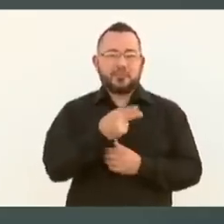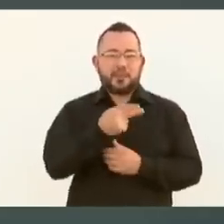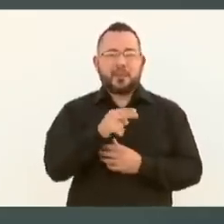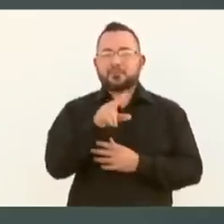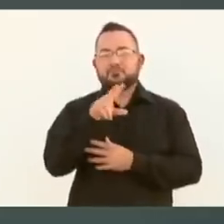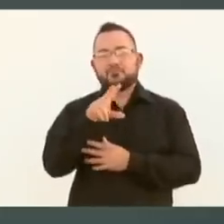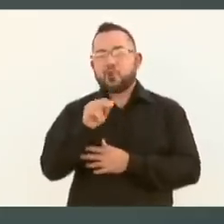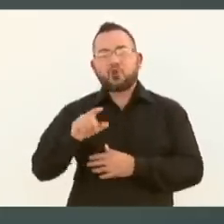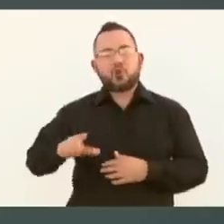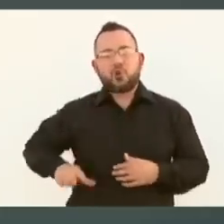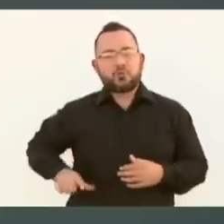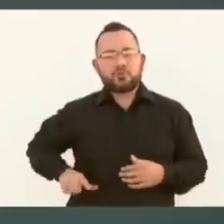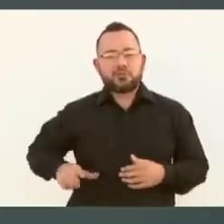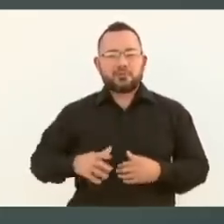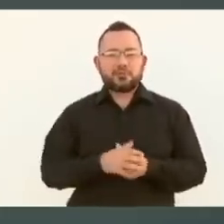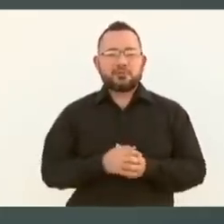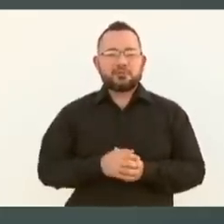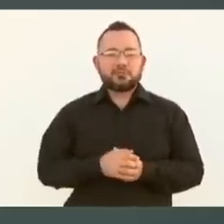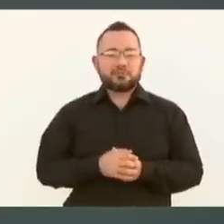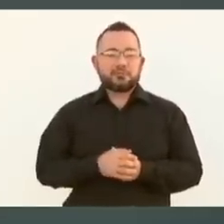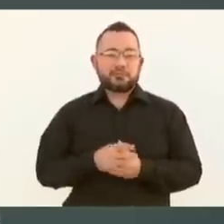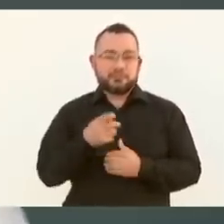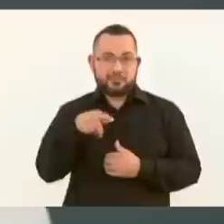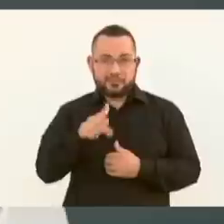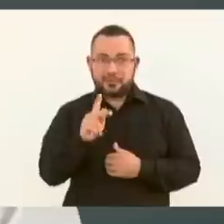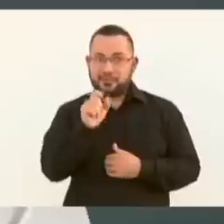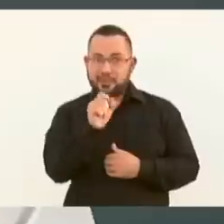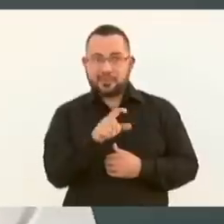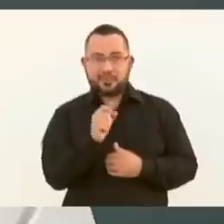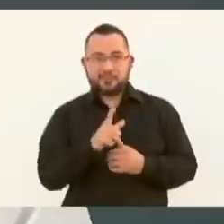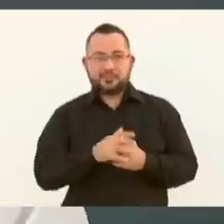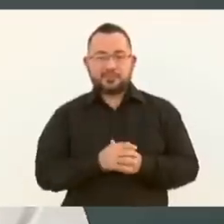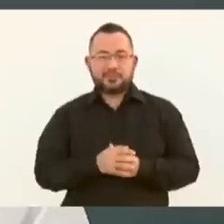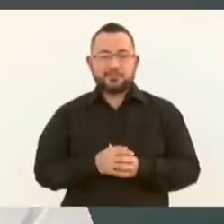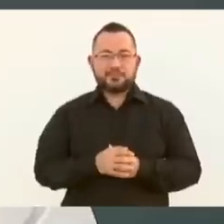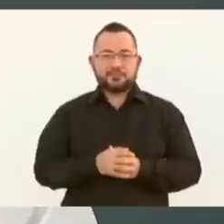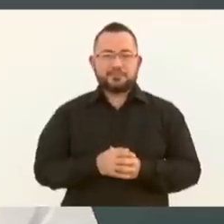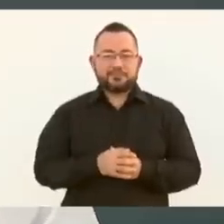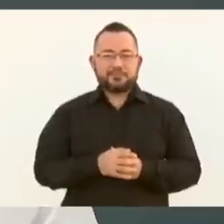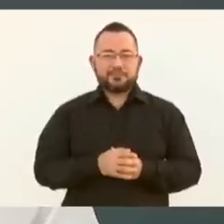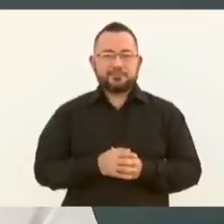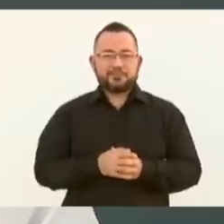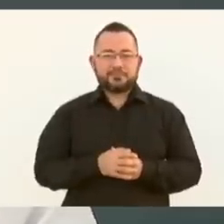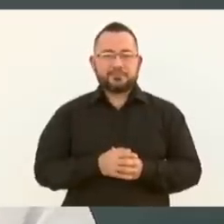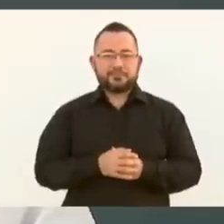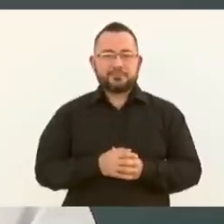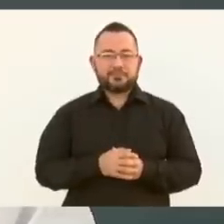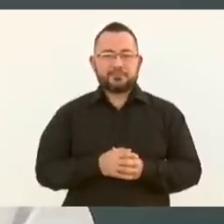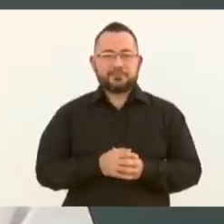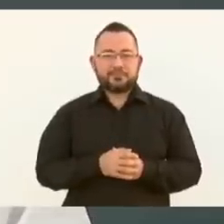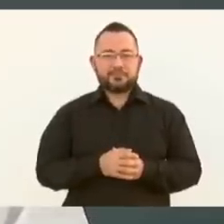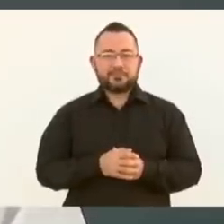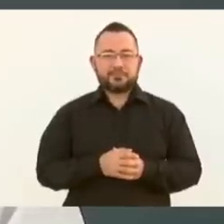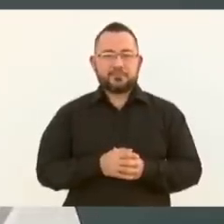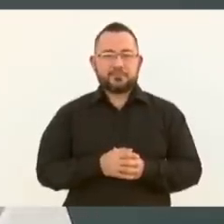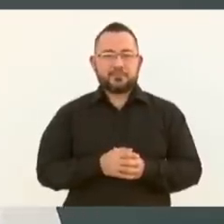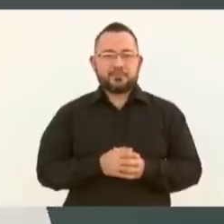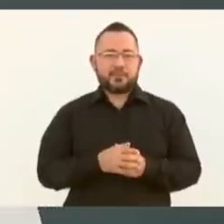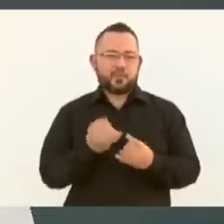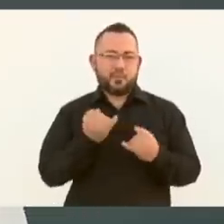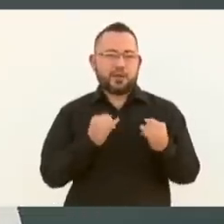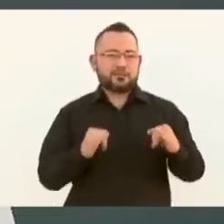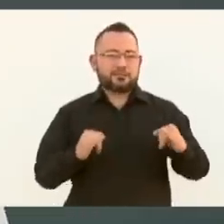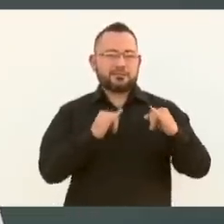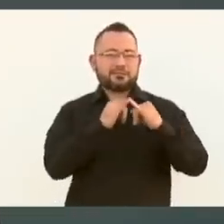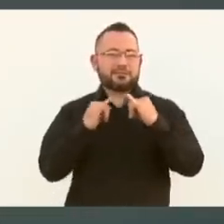gubernamentales, sino también en las mismas dependencias del gobierno